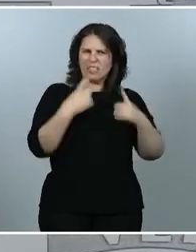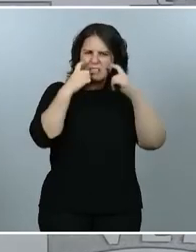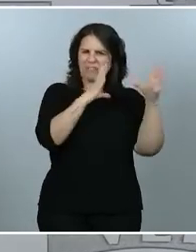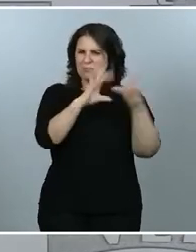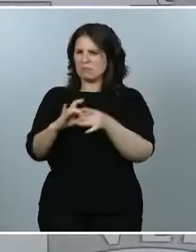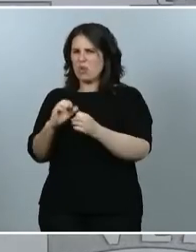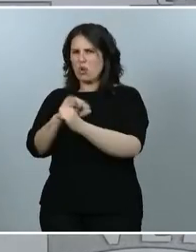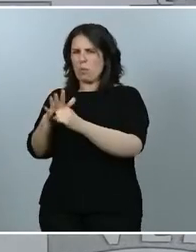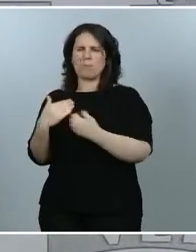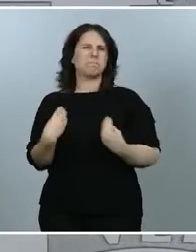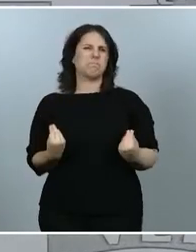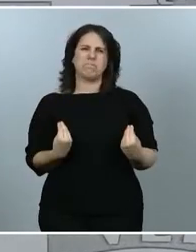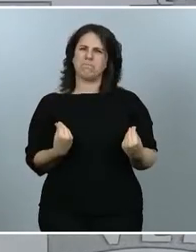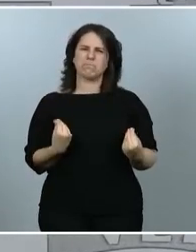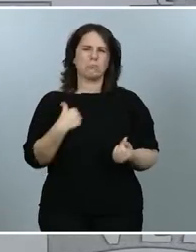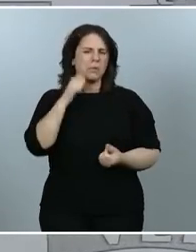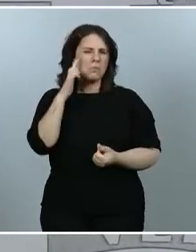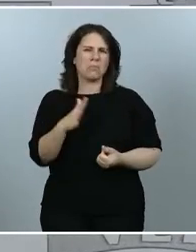bastante curioso, cuanto menos.